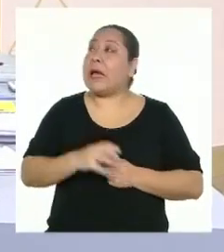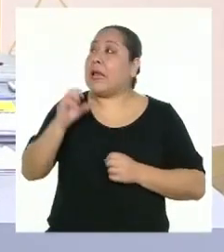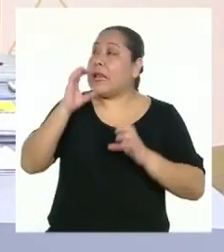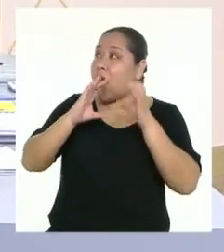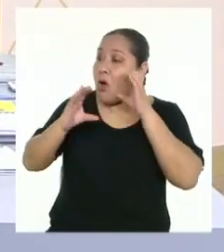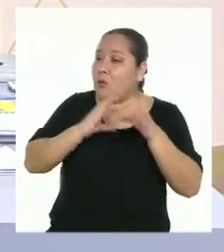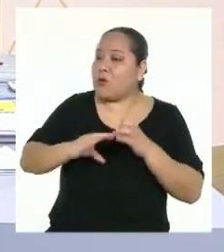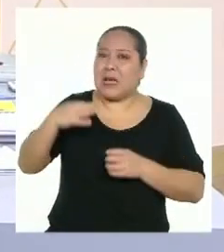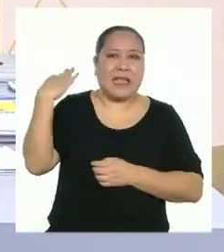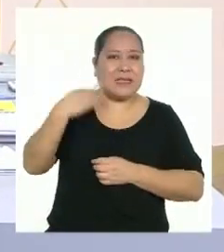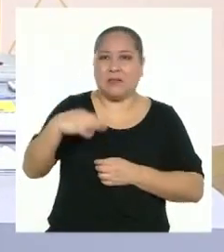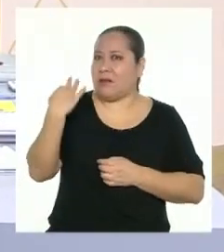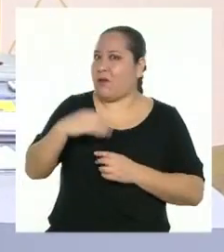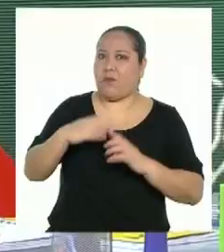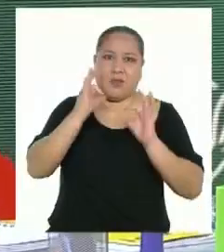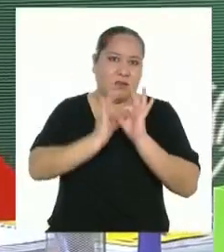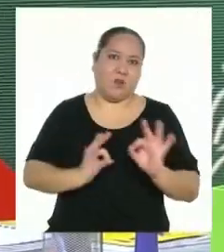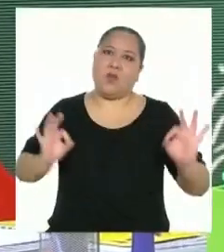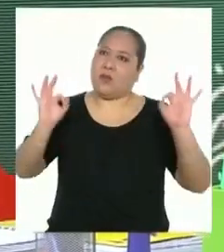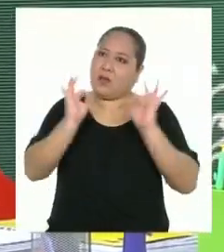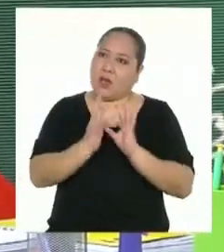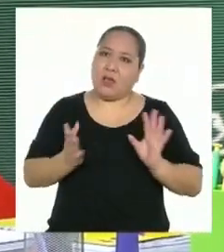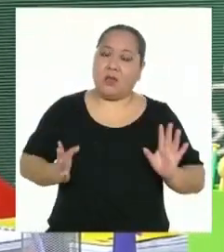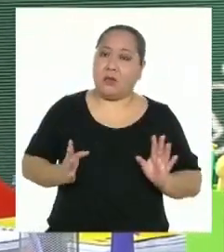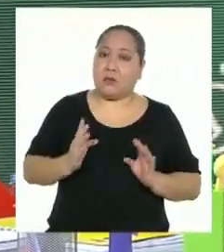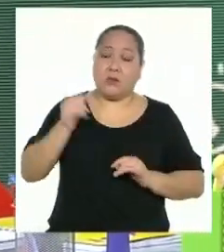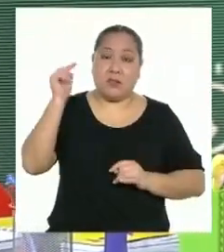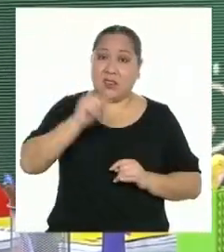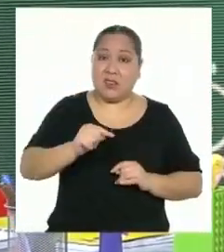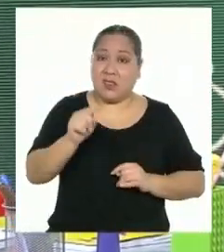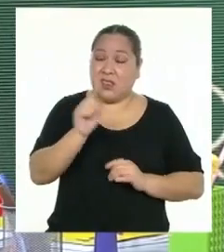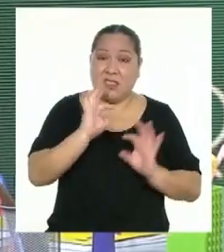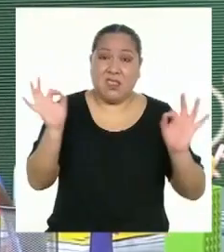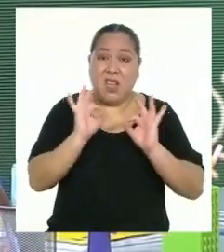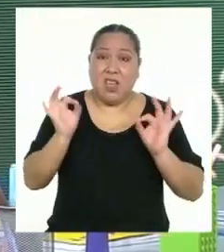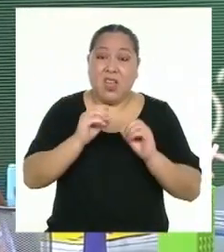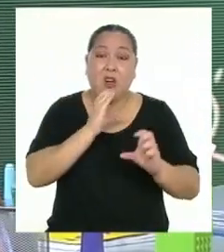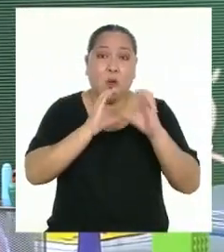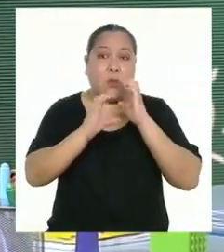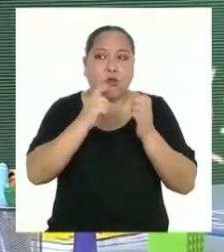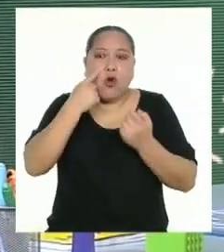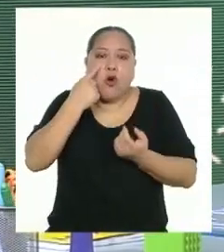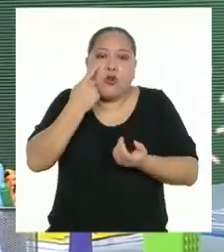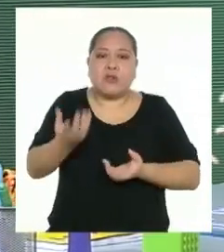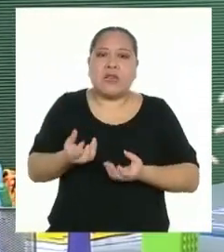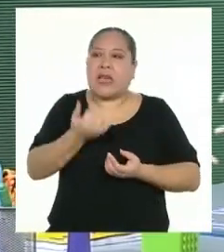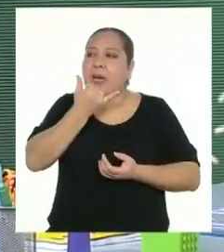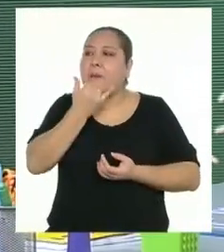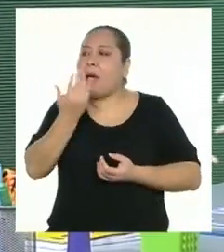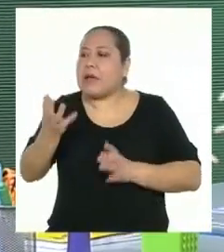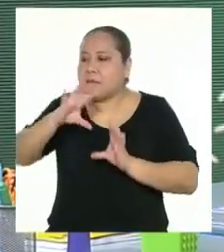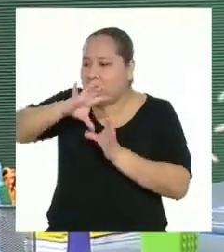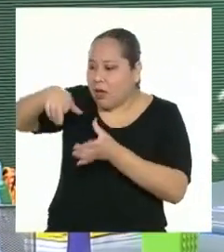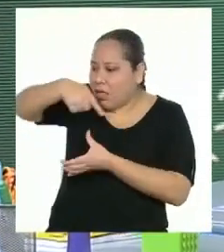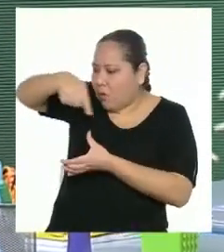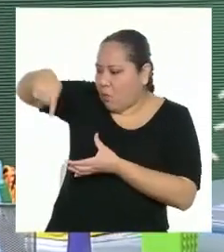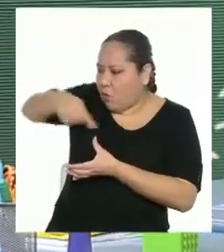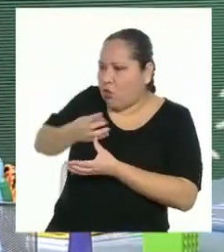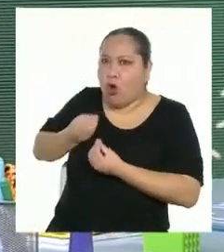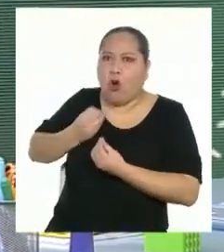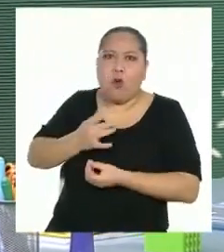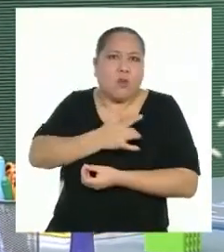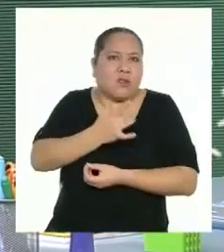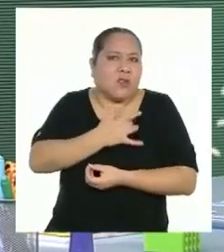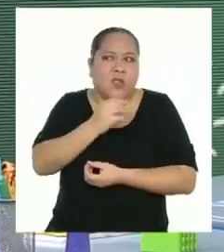comunicación siempre es importante. Sin ella no podríamos conocer qué está pasando en el mundo, saber lo que están sintiendo